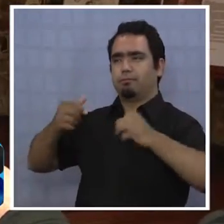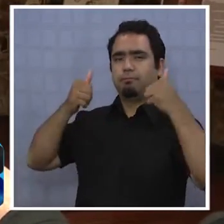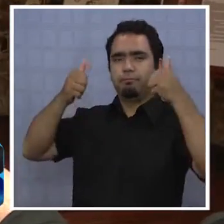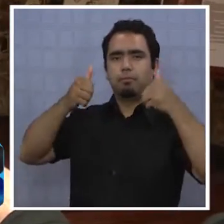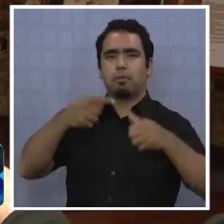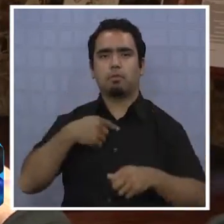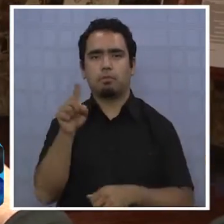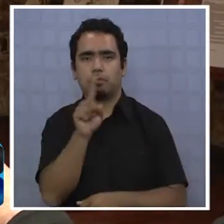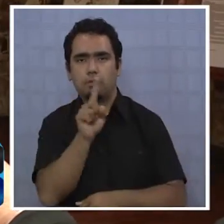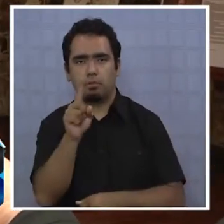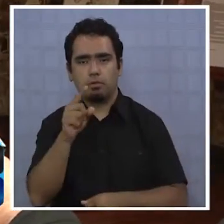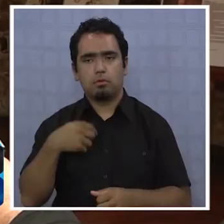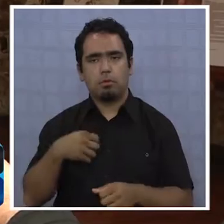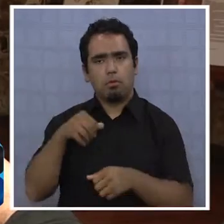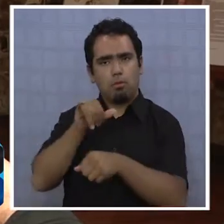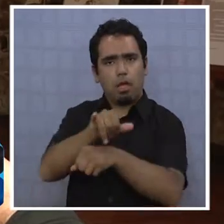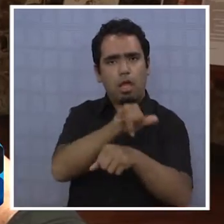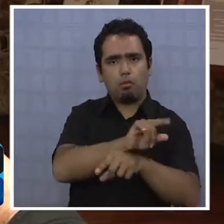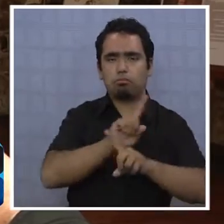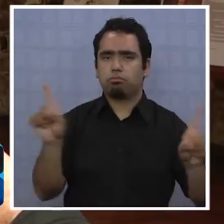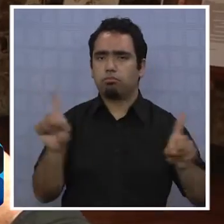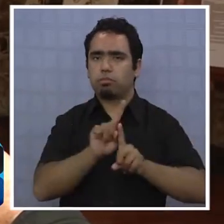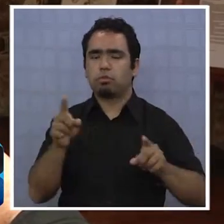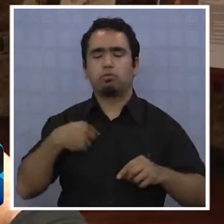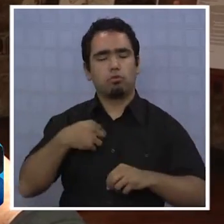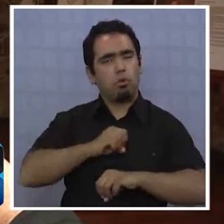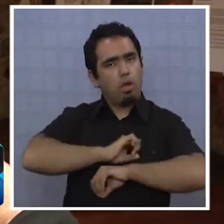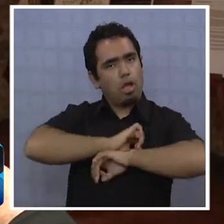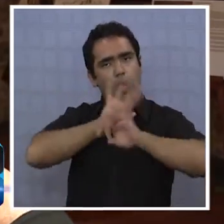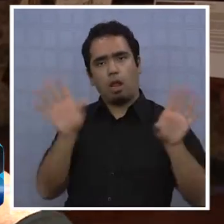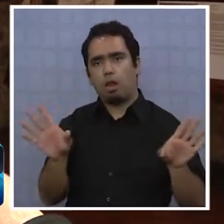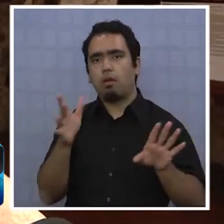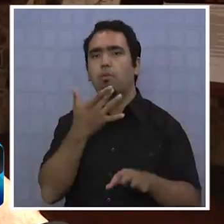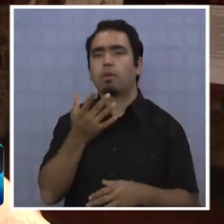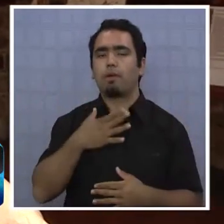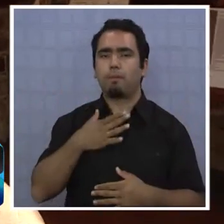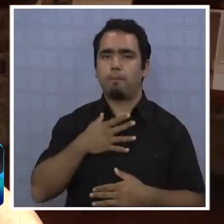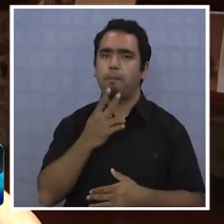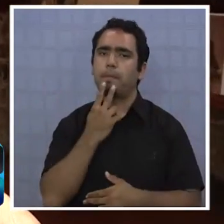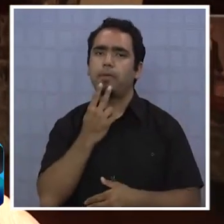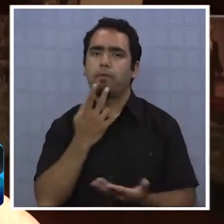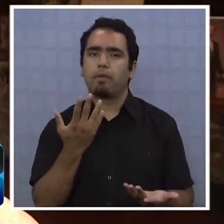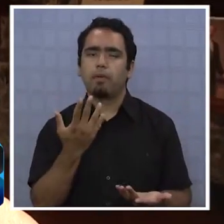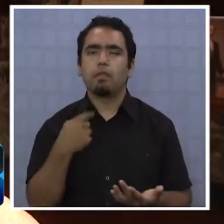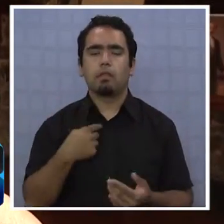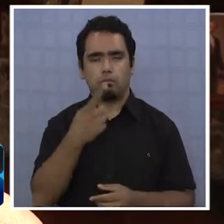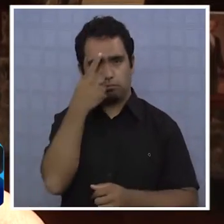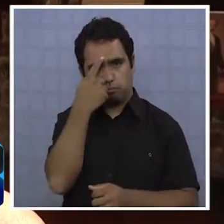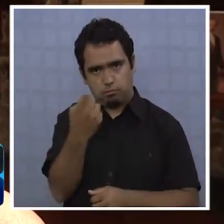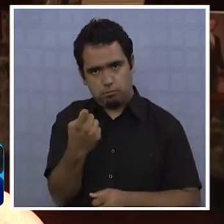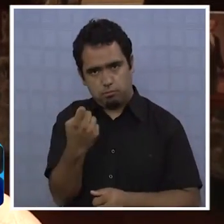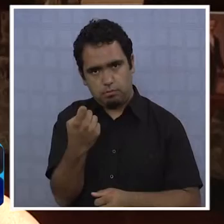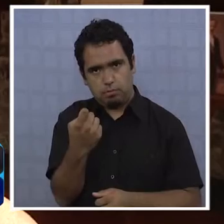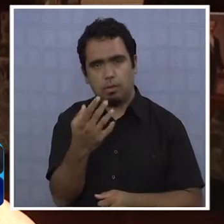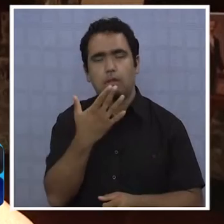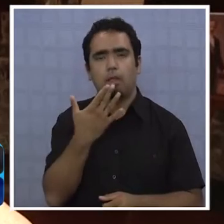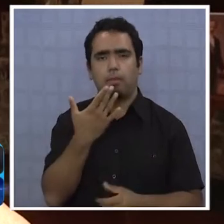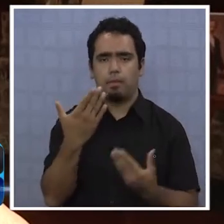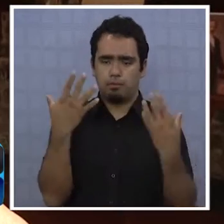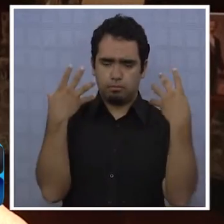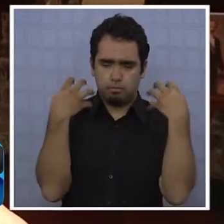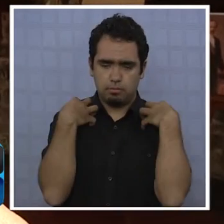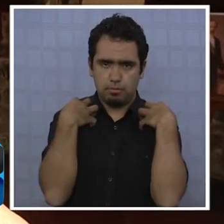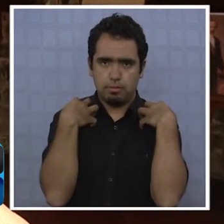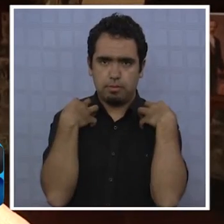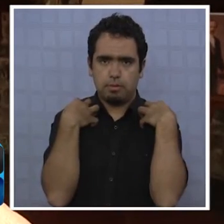engañando a la gente, no. Yo soy en eso muy claro porque a esta altura de mi vida me gusta ser serio y